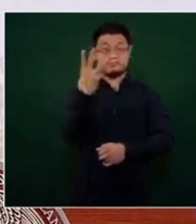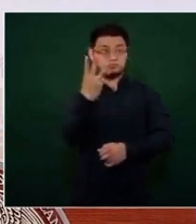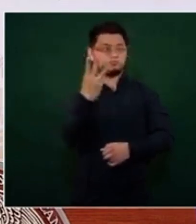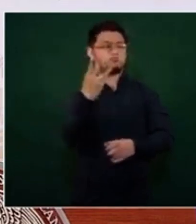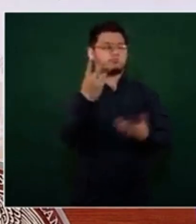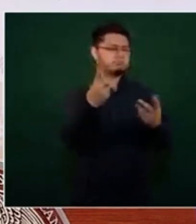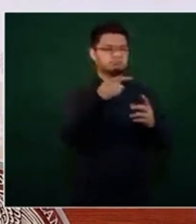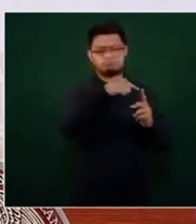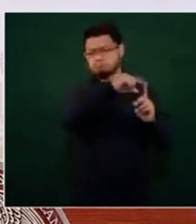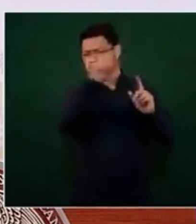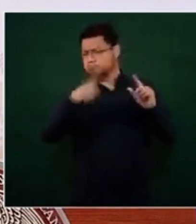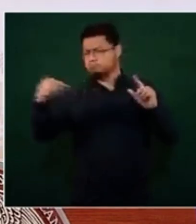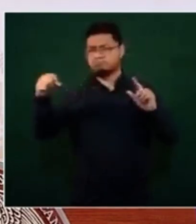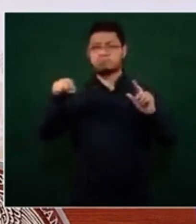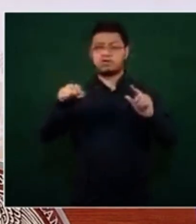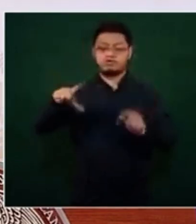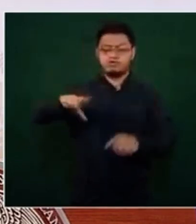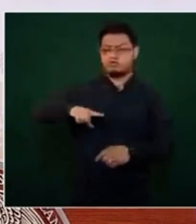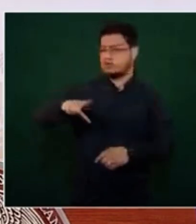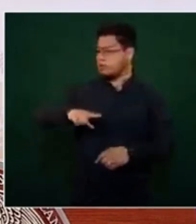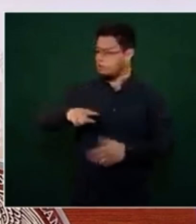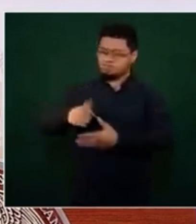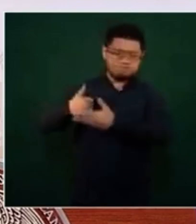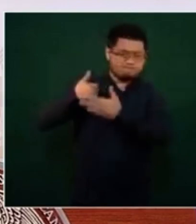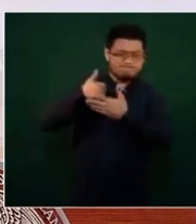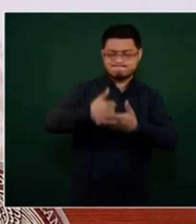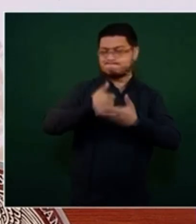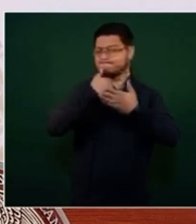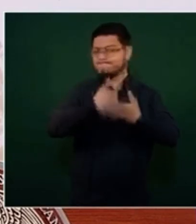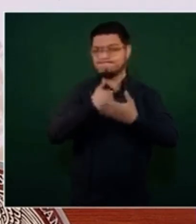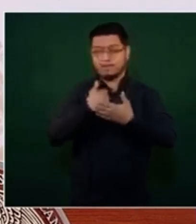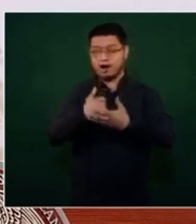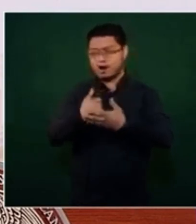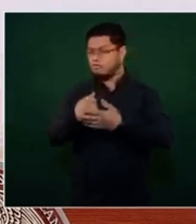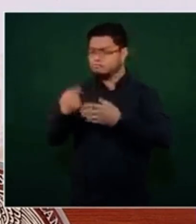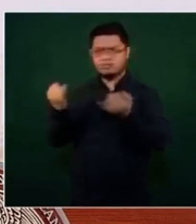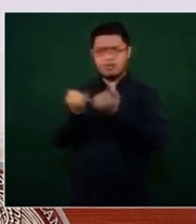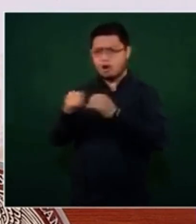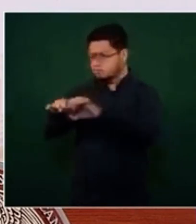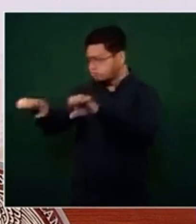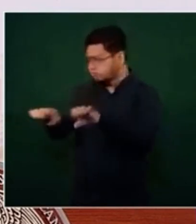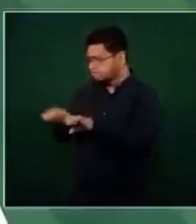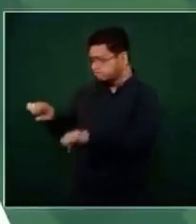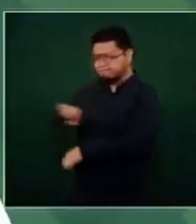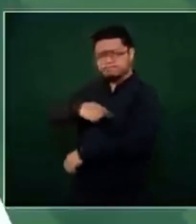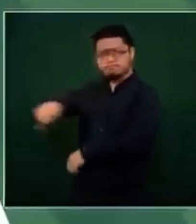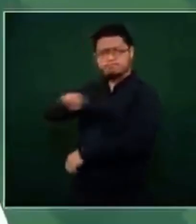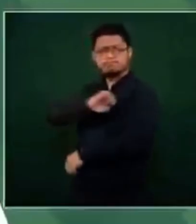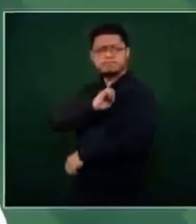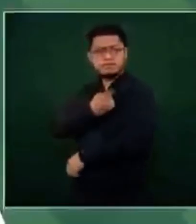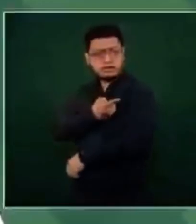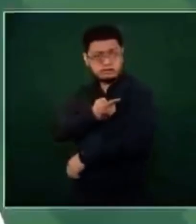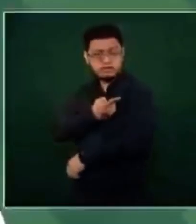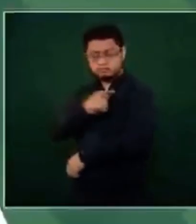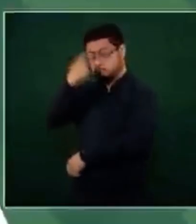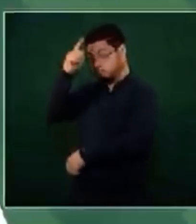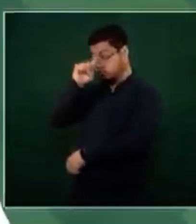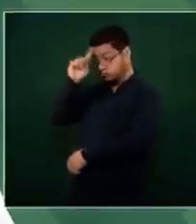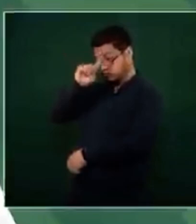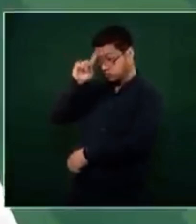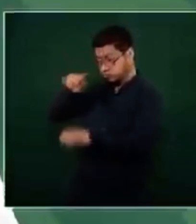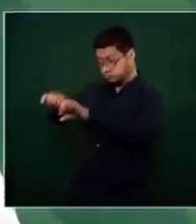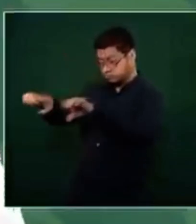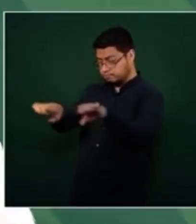gobernadoras, gobernadores, quienes estaban al frente, junto con sus secretarias y secretarios de Salud, de los Consejos Estatales